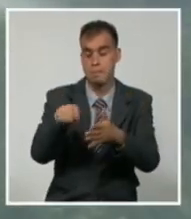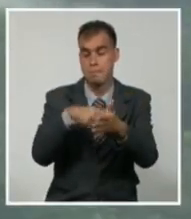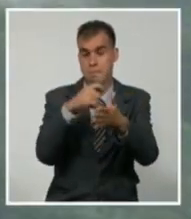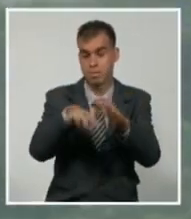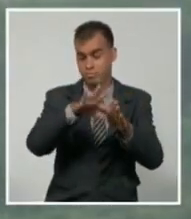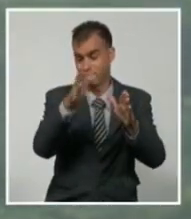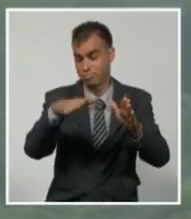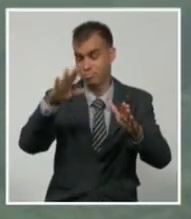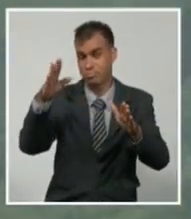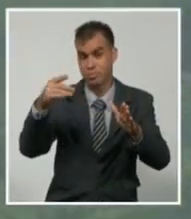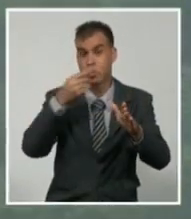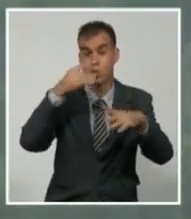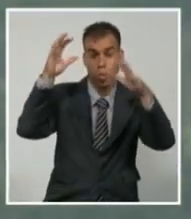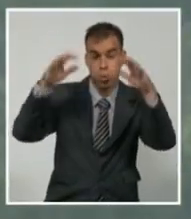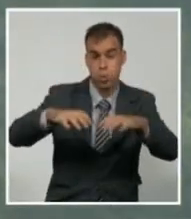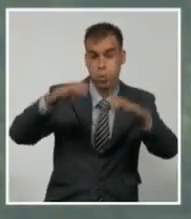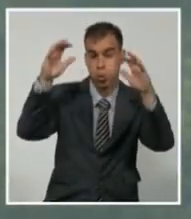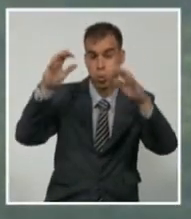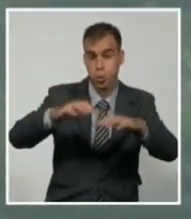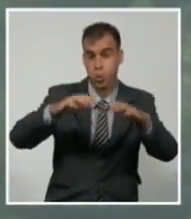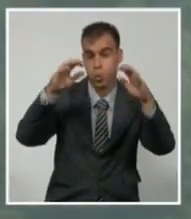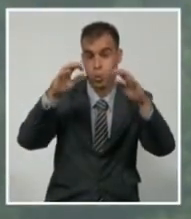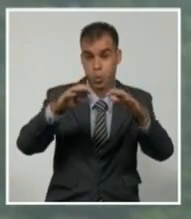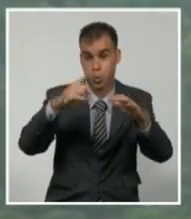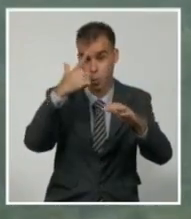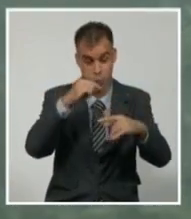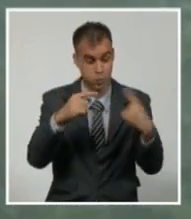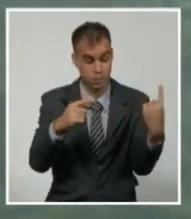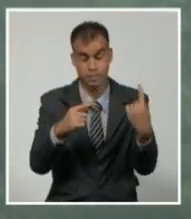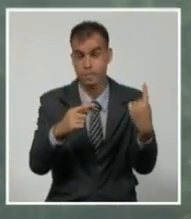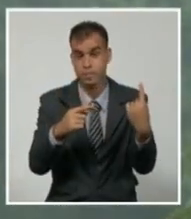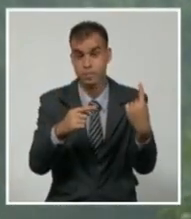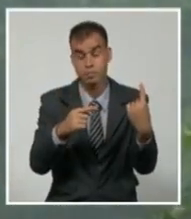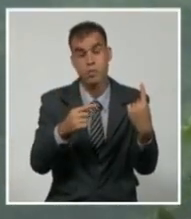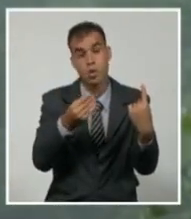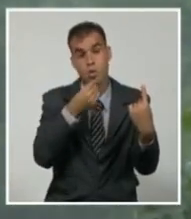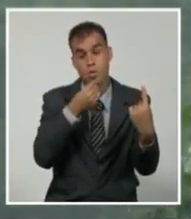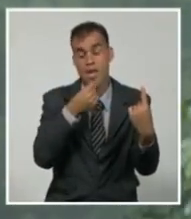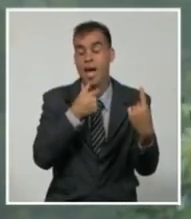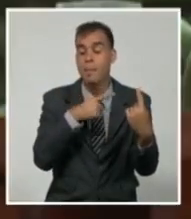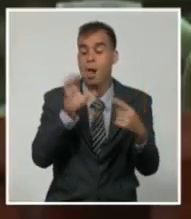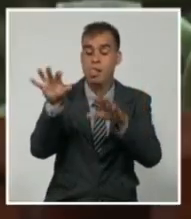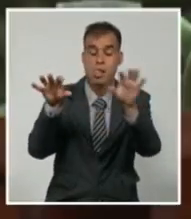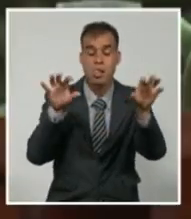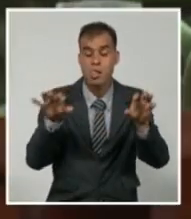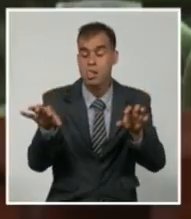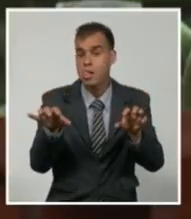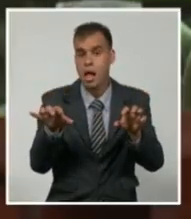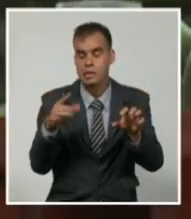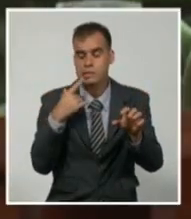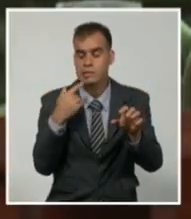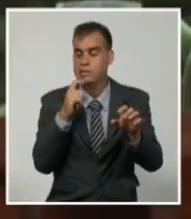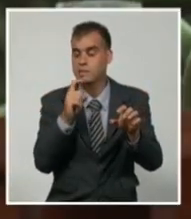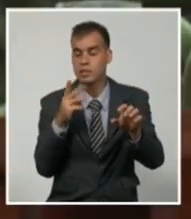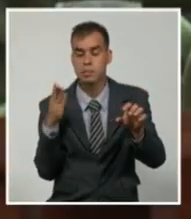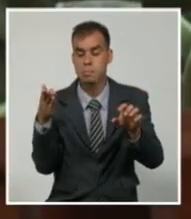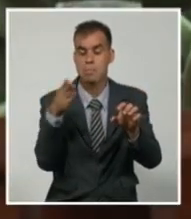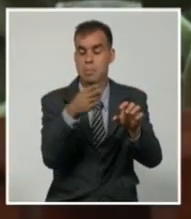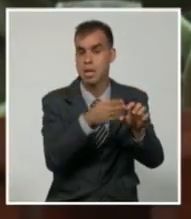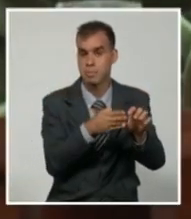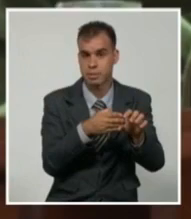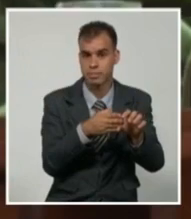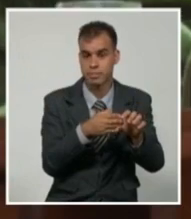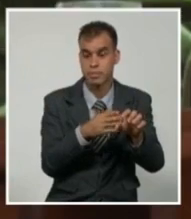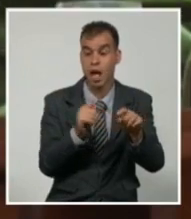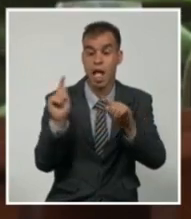intensas lluvias que debe traer el organismo, ante las cuales quedarán incomunicadas varias localidades. Que en cada una de ellas exista un